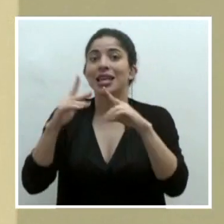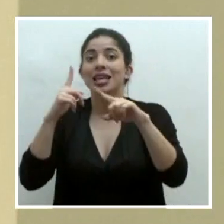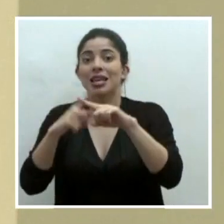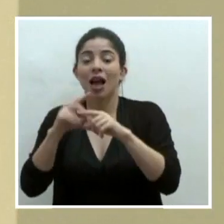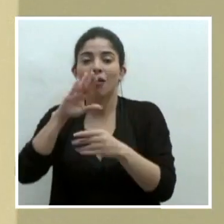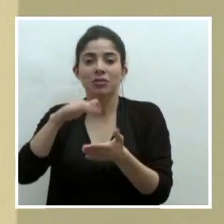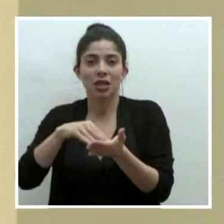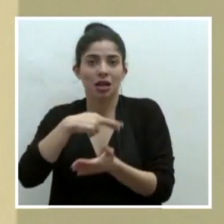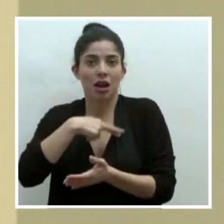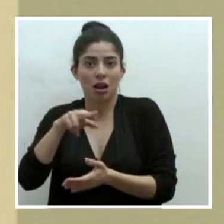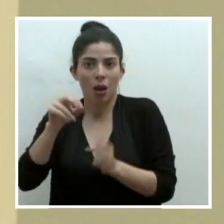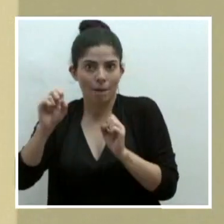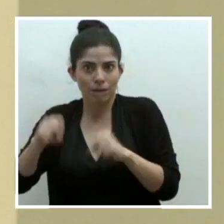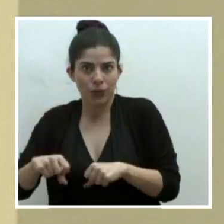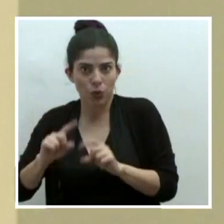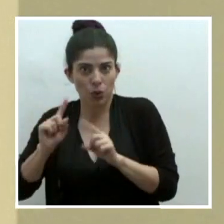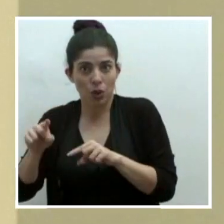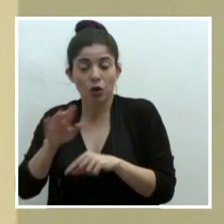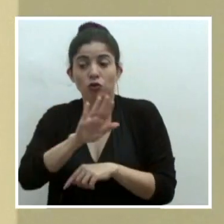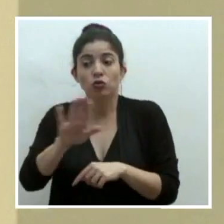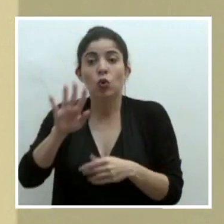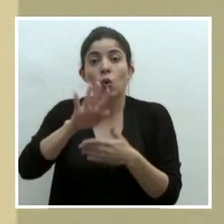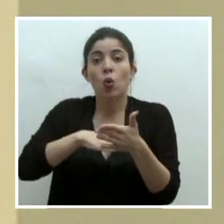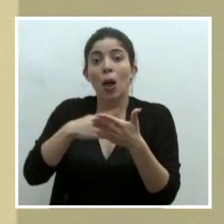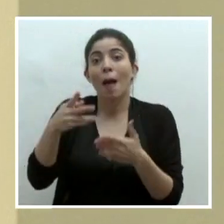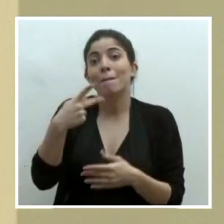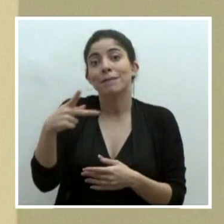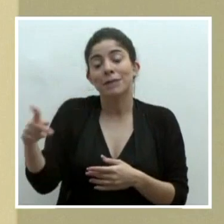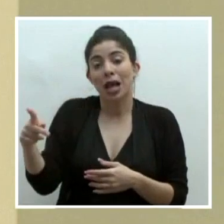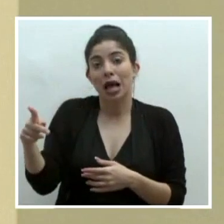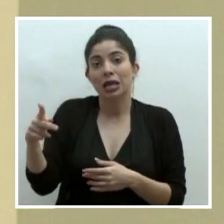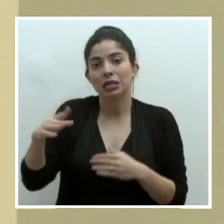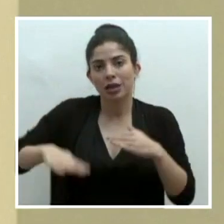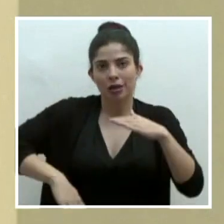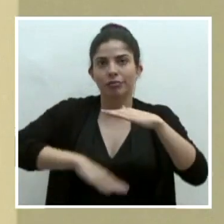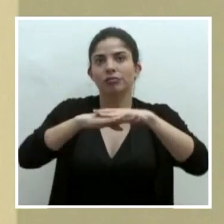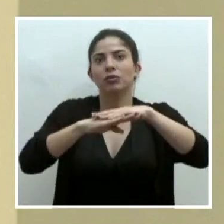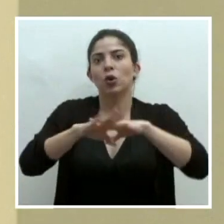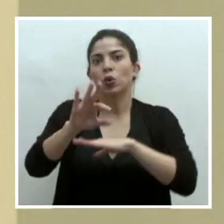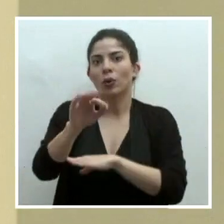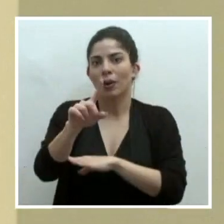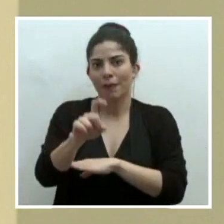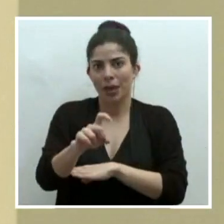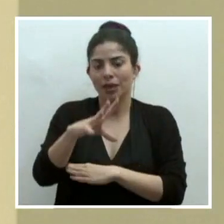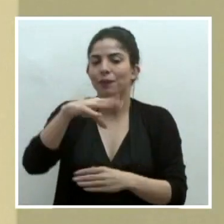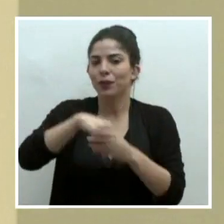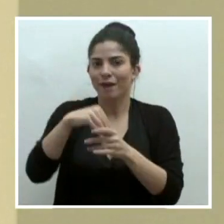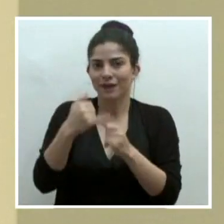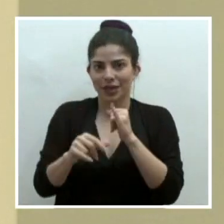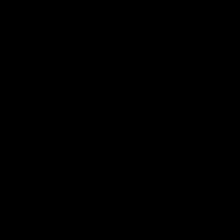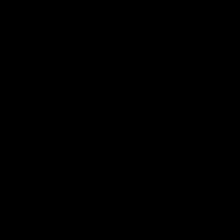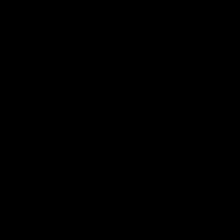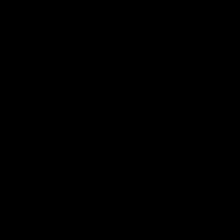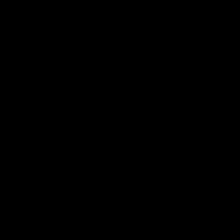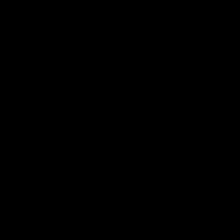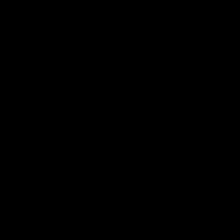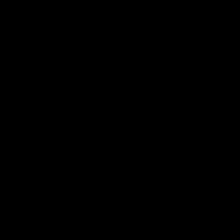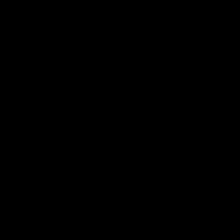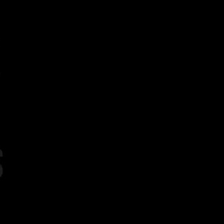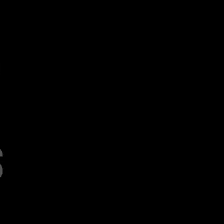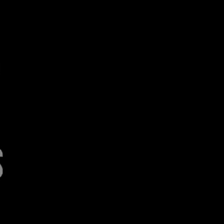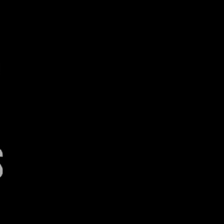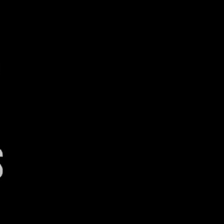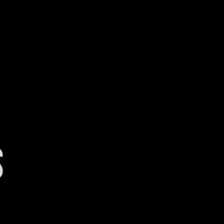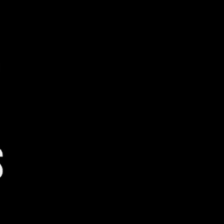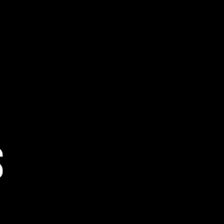o centros religiosos y donde el horario de playa será extendido hasta las 9 y 30 incluyendo el fin de semana. Gracias por